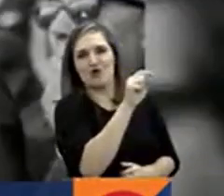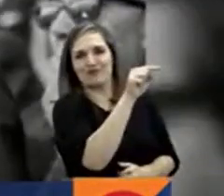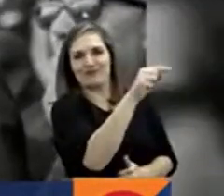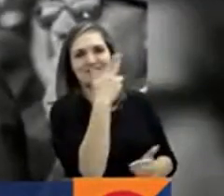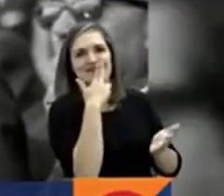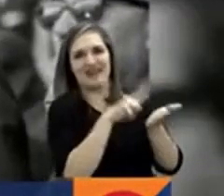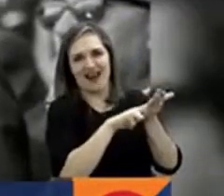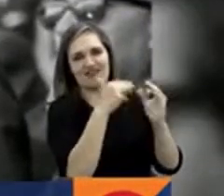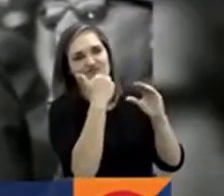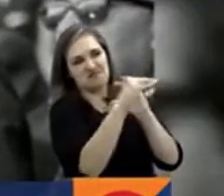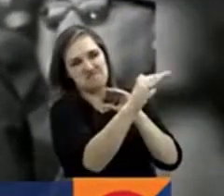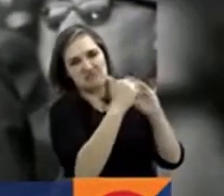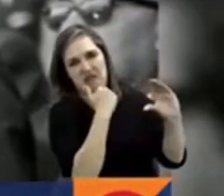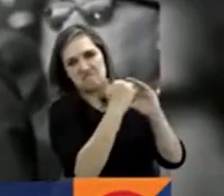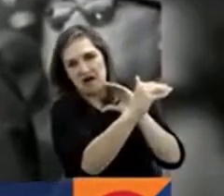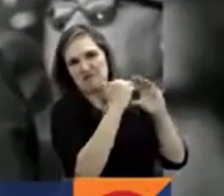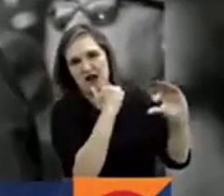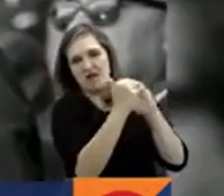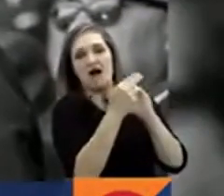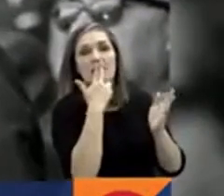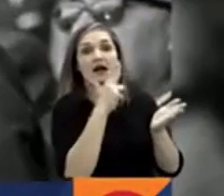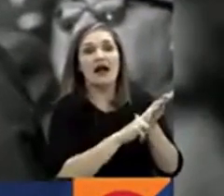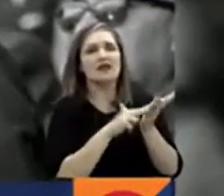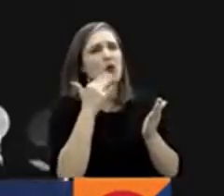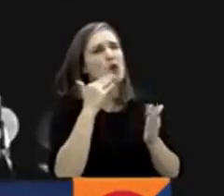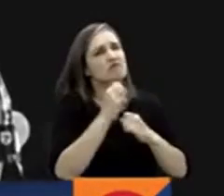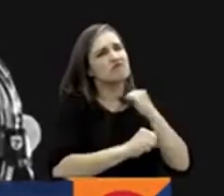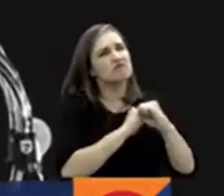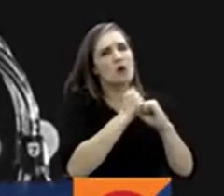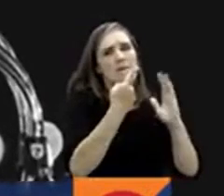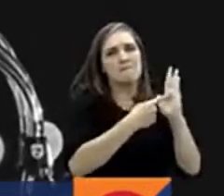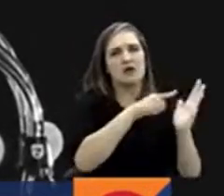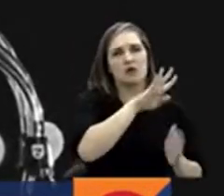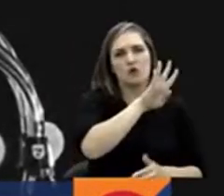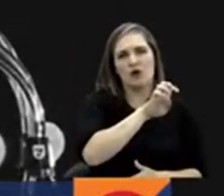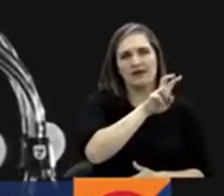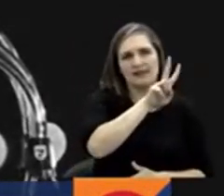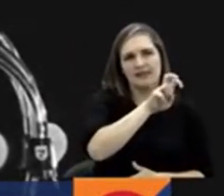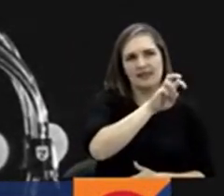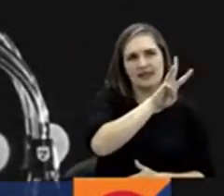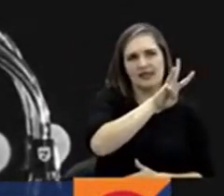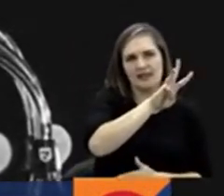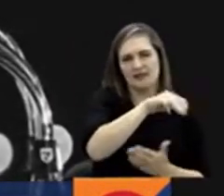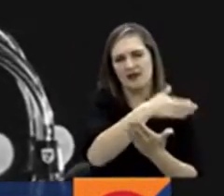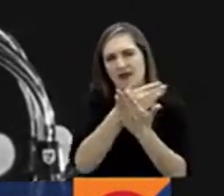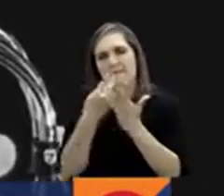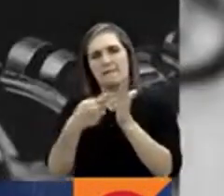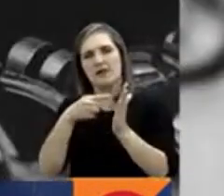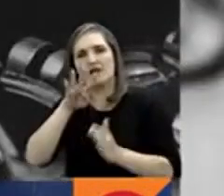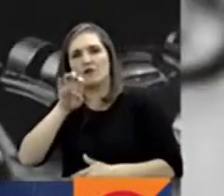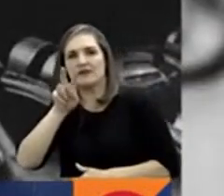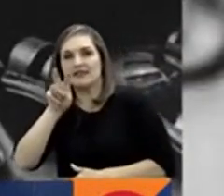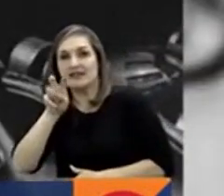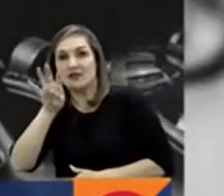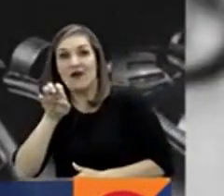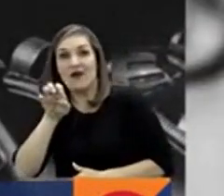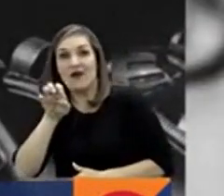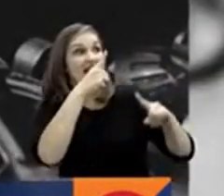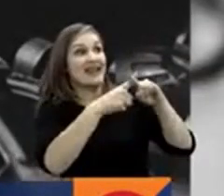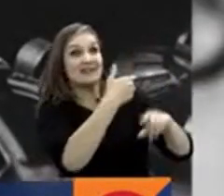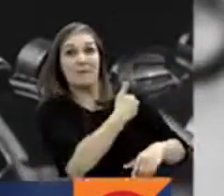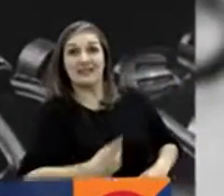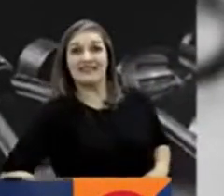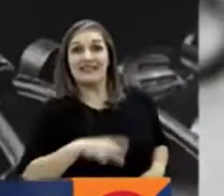cartas entre el 69 y el 73. Y esta se le escribió cuando Salvador Allende fue presidente de Chile.